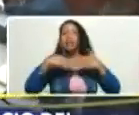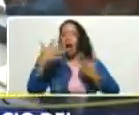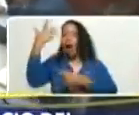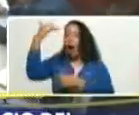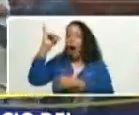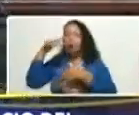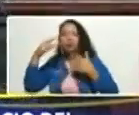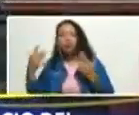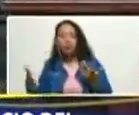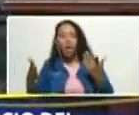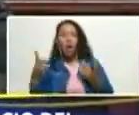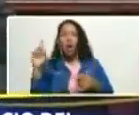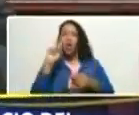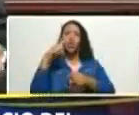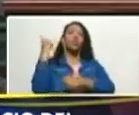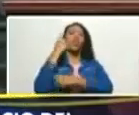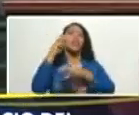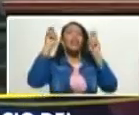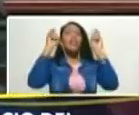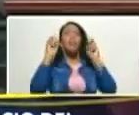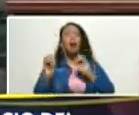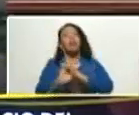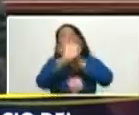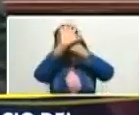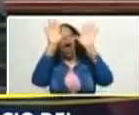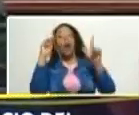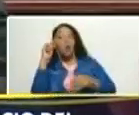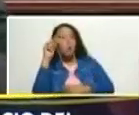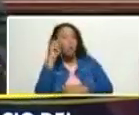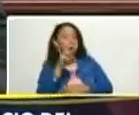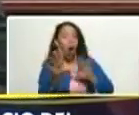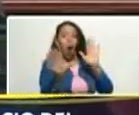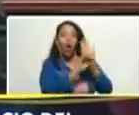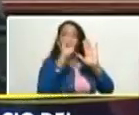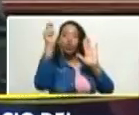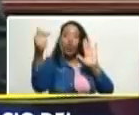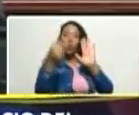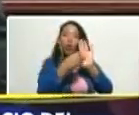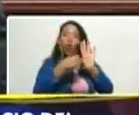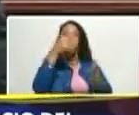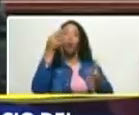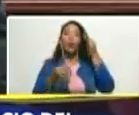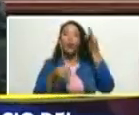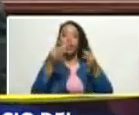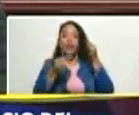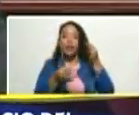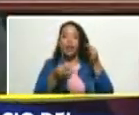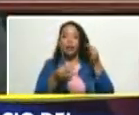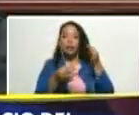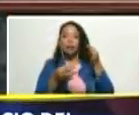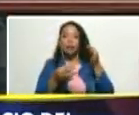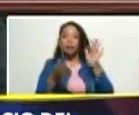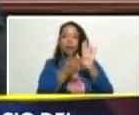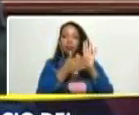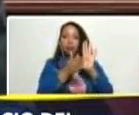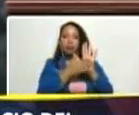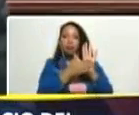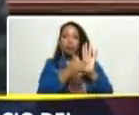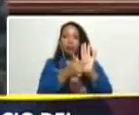no solo un concepto claro desde el punto de vista constitucional jurídico hermenéutico